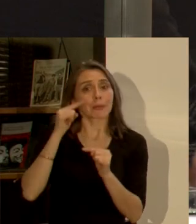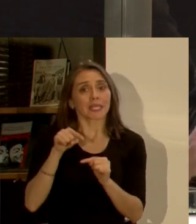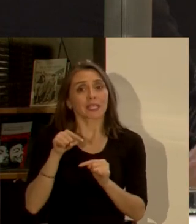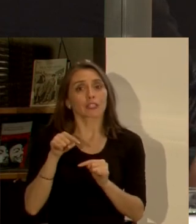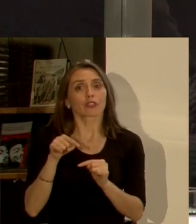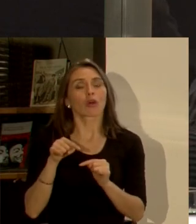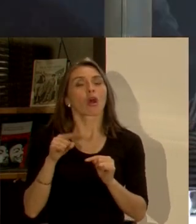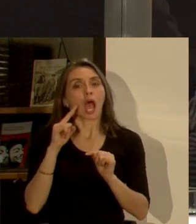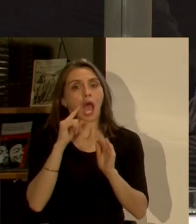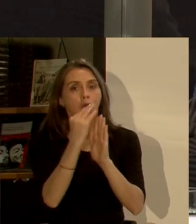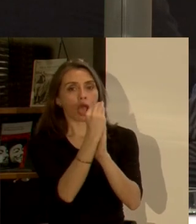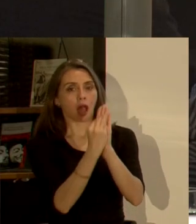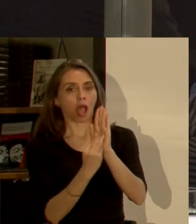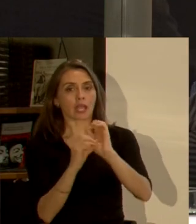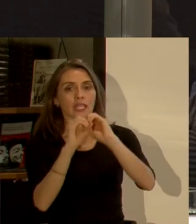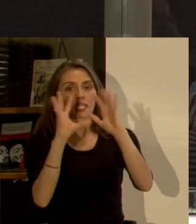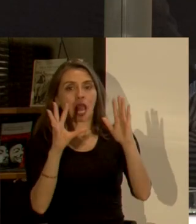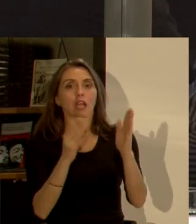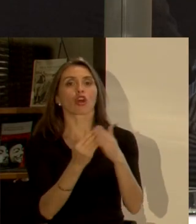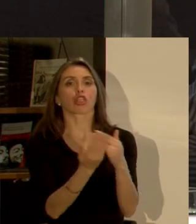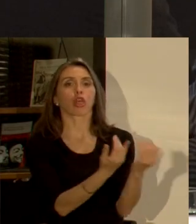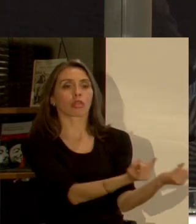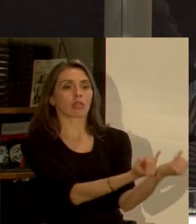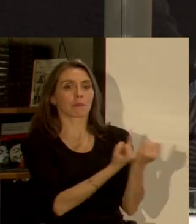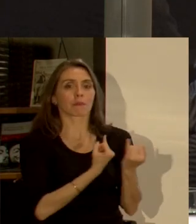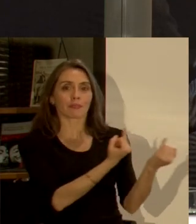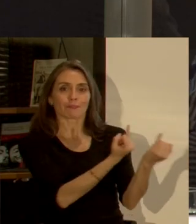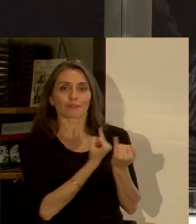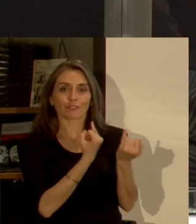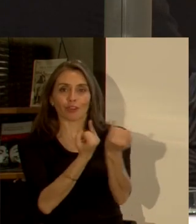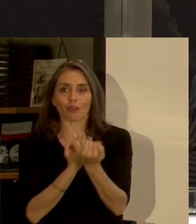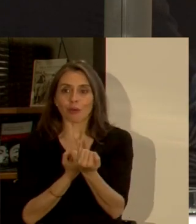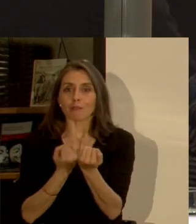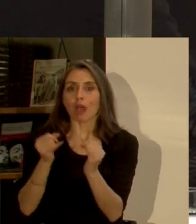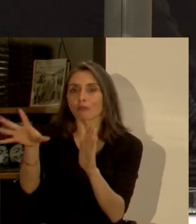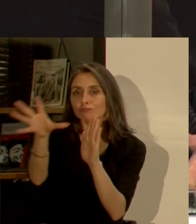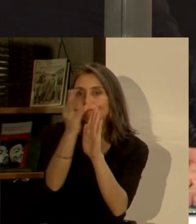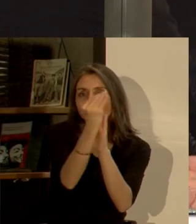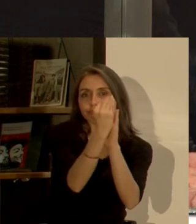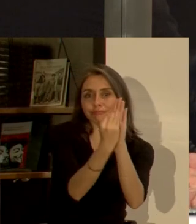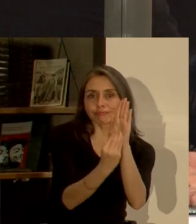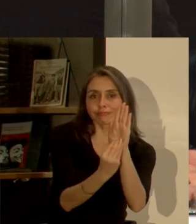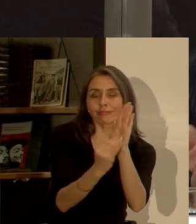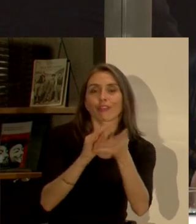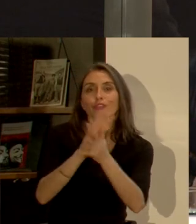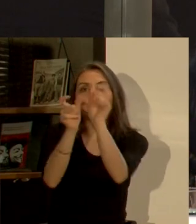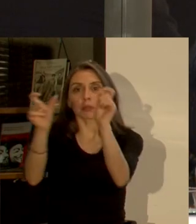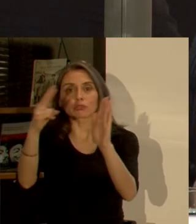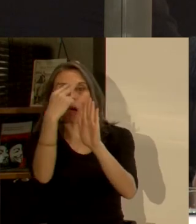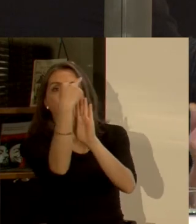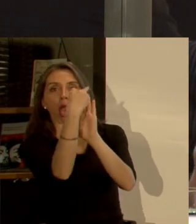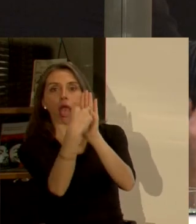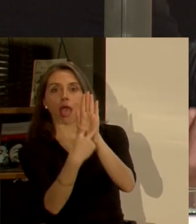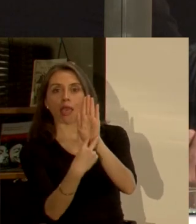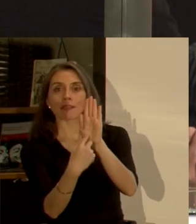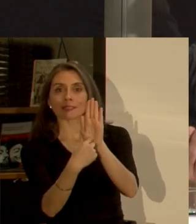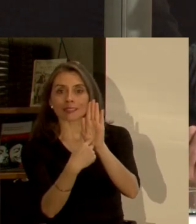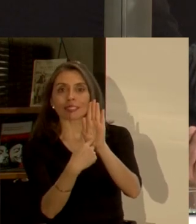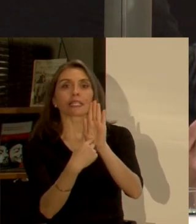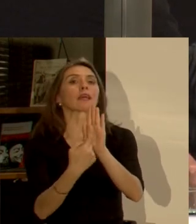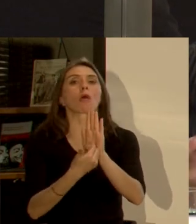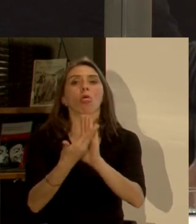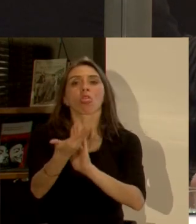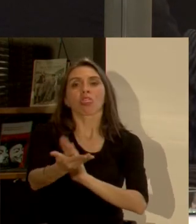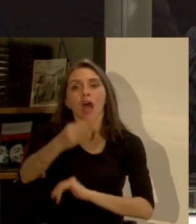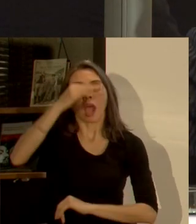claridad en las fuentes de la información la información que se ha recogido para que todo el mundo pueda ver eso genera esa